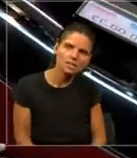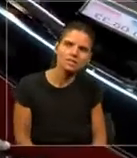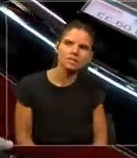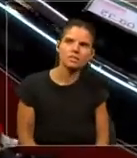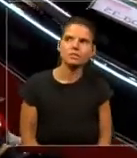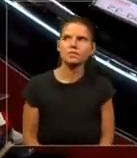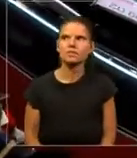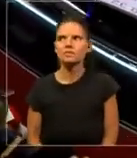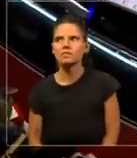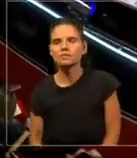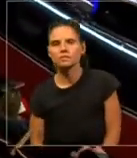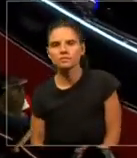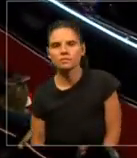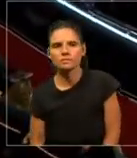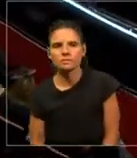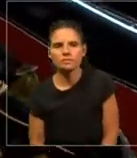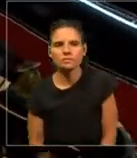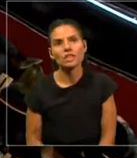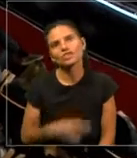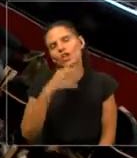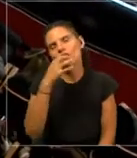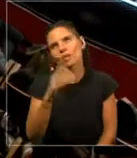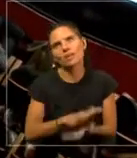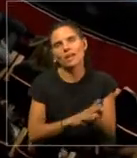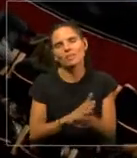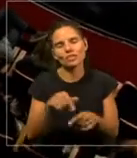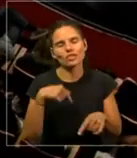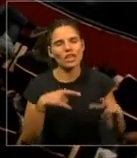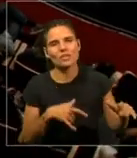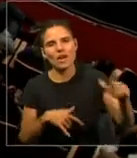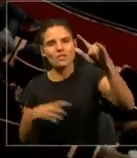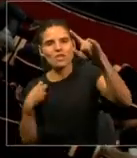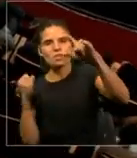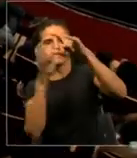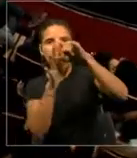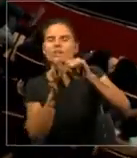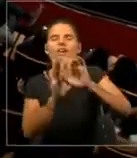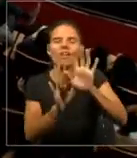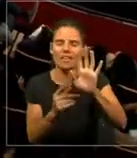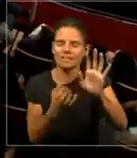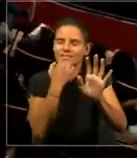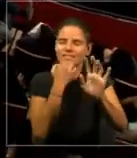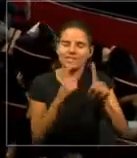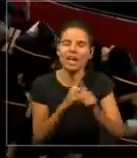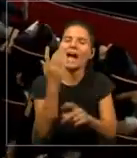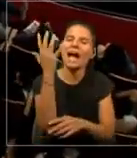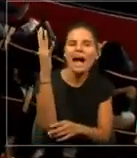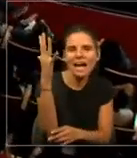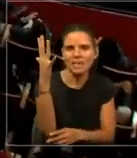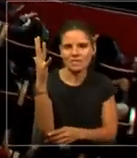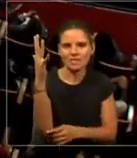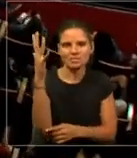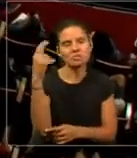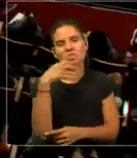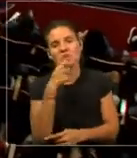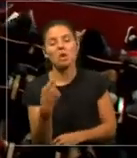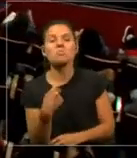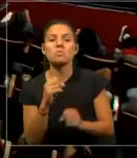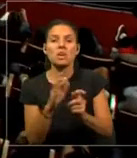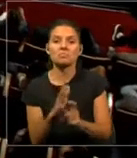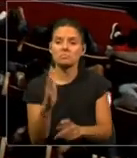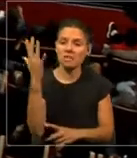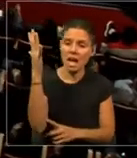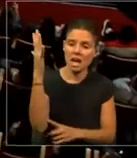un avión terrible, no. Un árbol, simplemente un árbol. Si yo digo que tenemos un árbol de 30